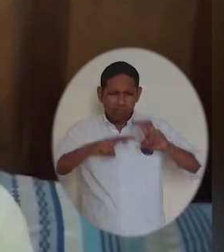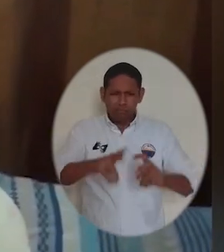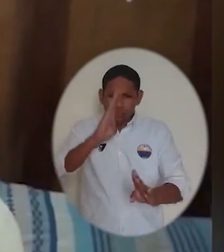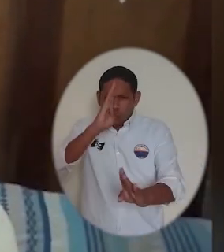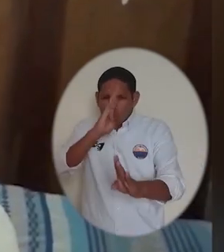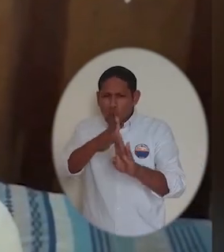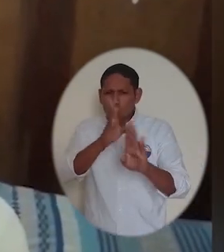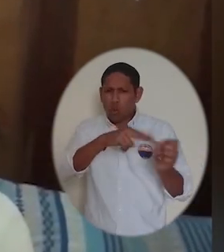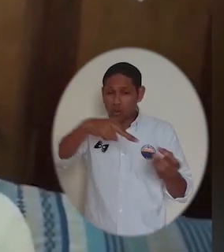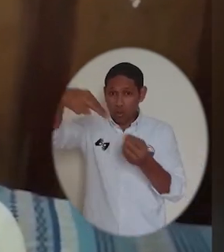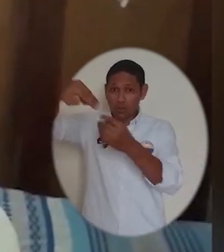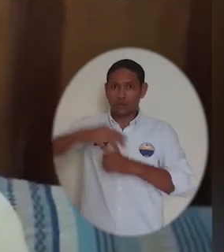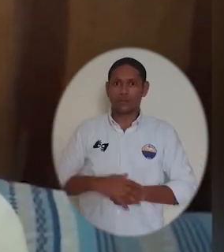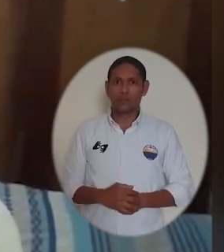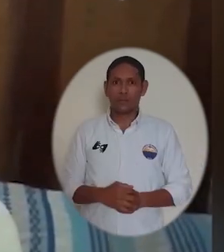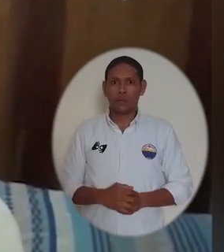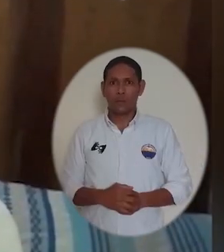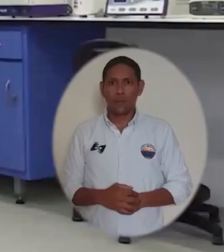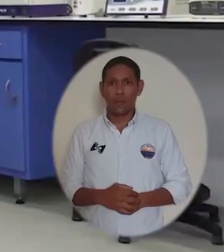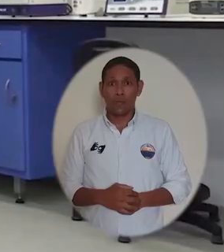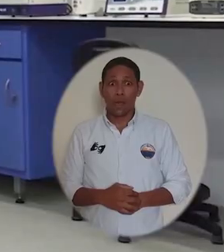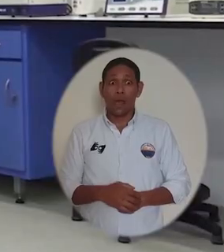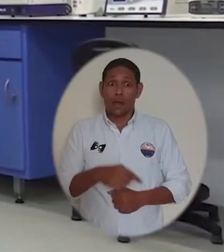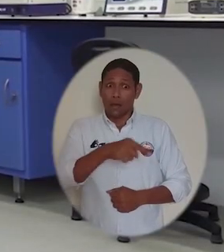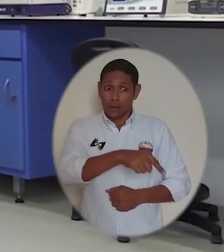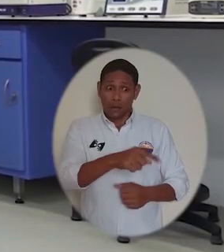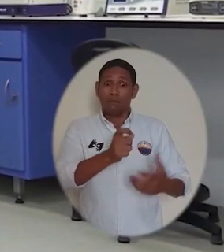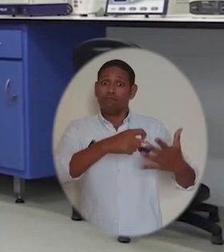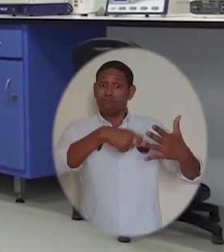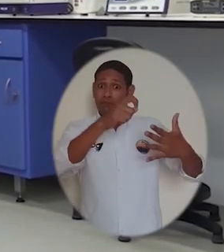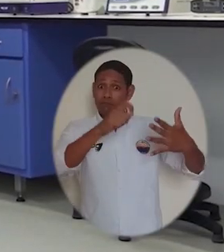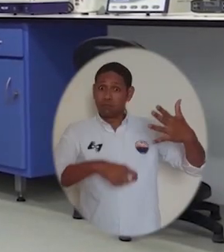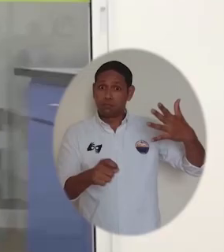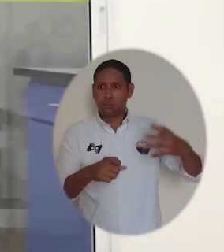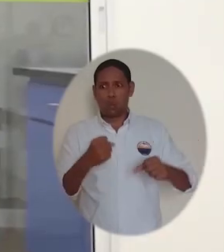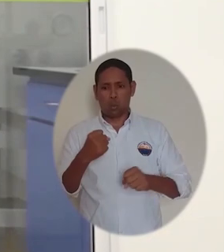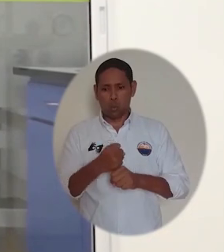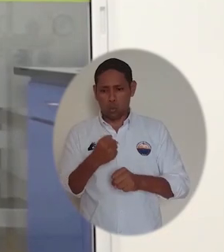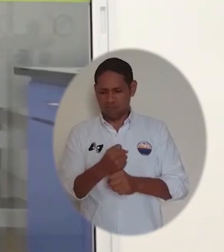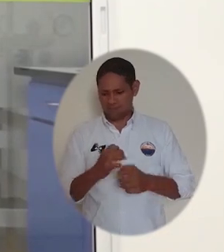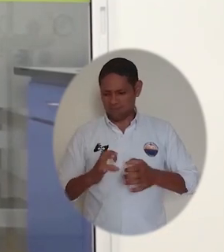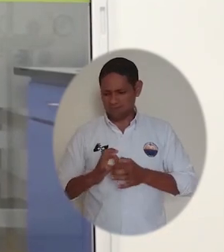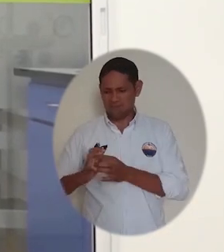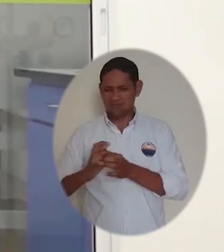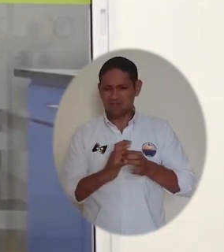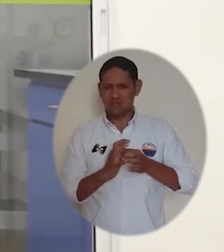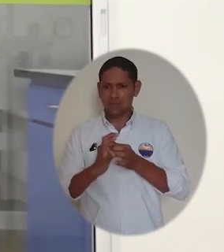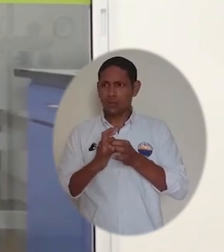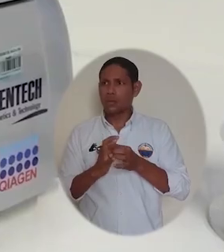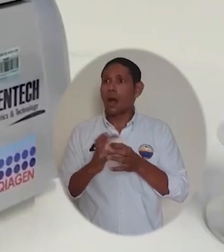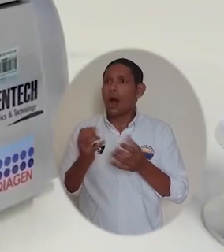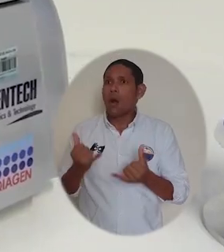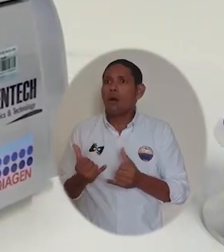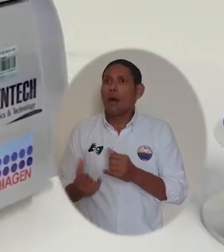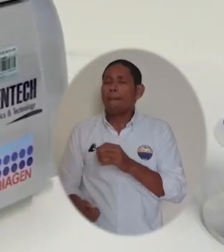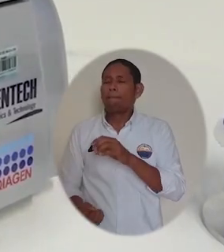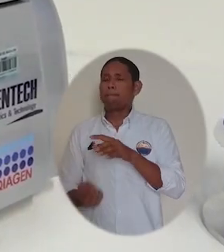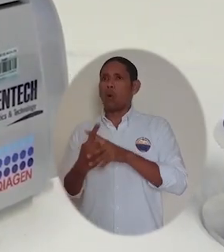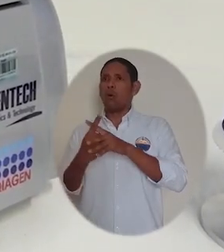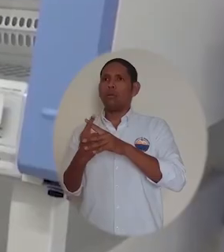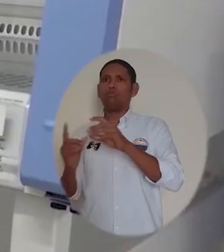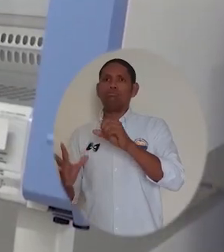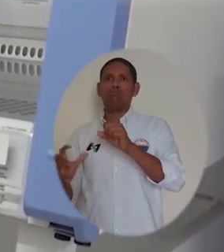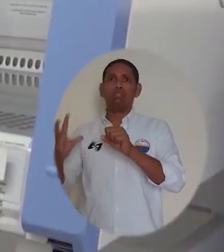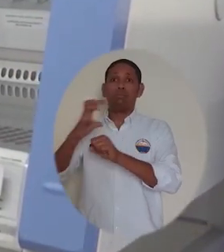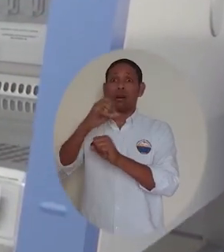investigaciones en pro de la educación. Cabe destacar que este logro es el resultado de un trabajo institucional motivado por el objetivo de